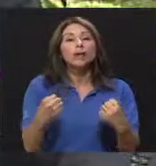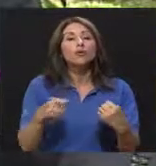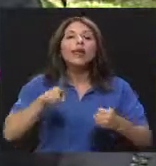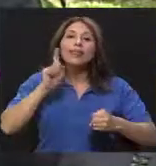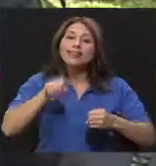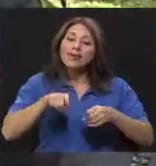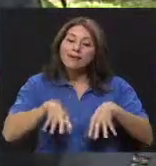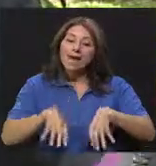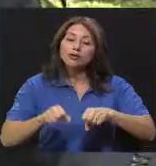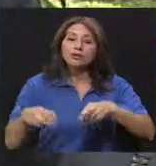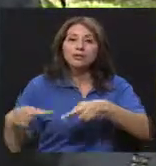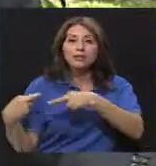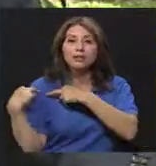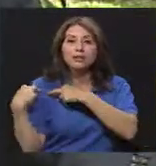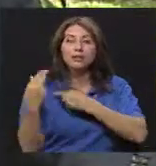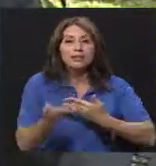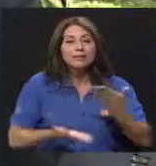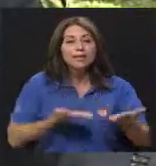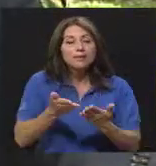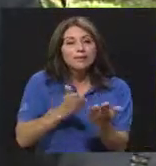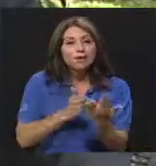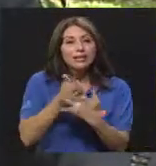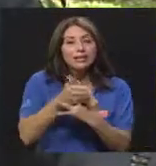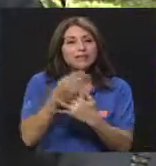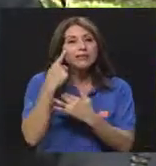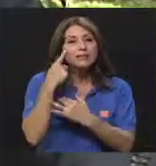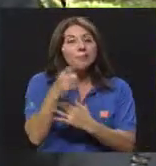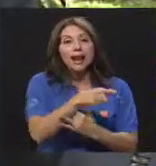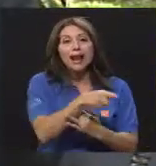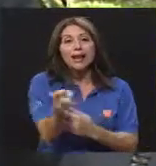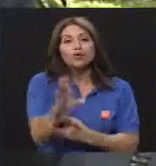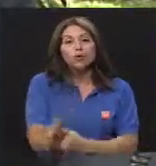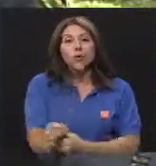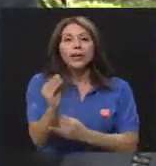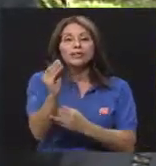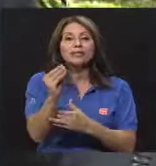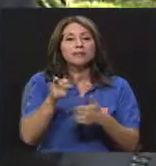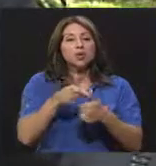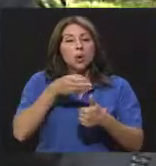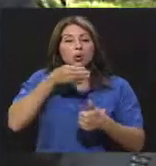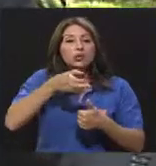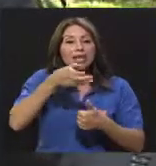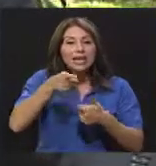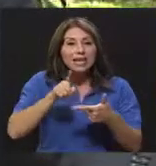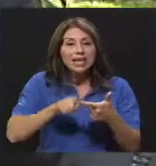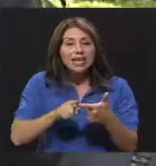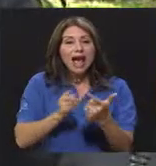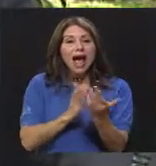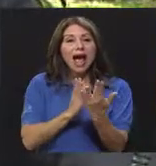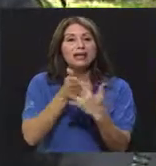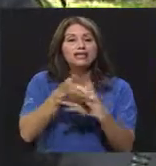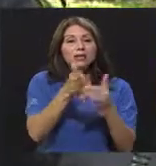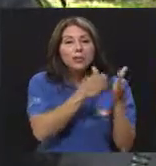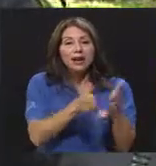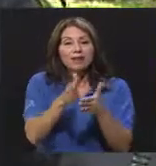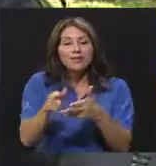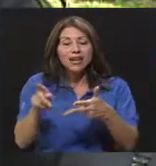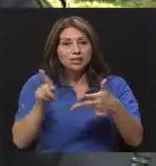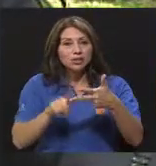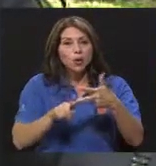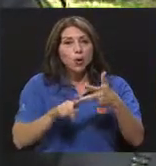que existan servicios accesibles para la población en consejería, en acceso a planificación, en